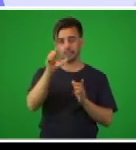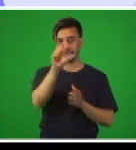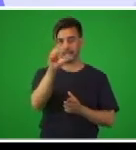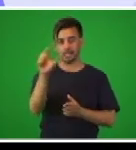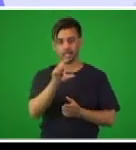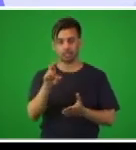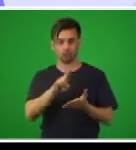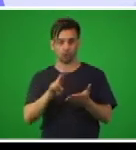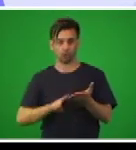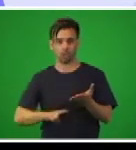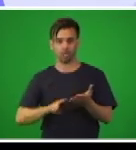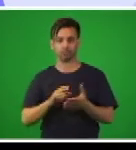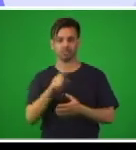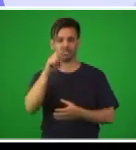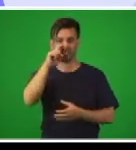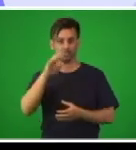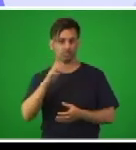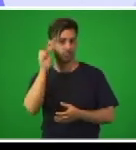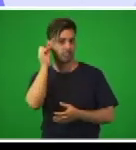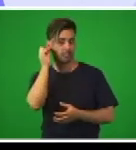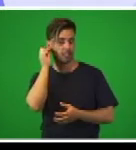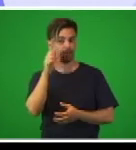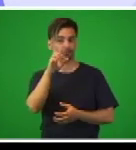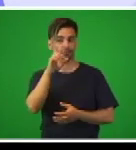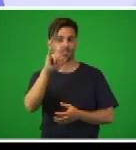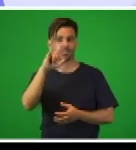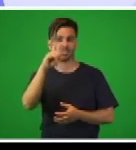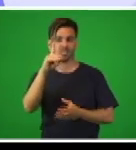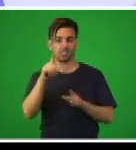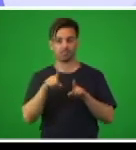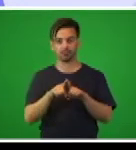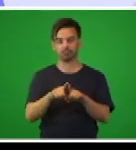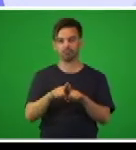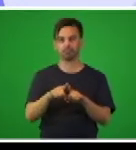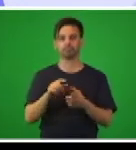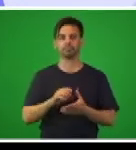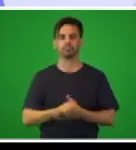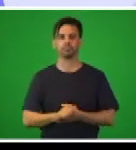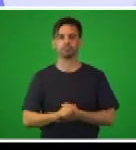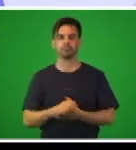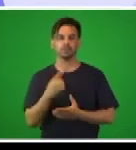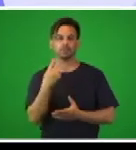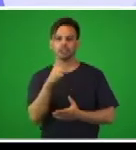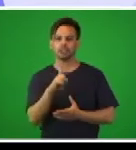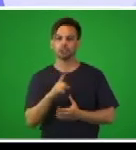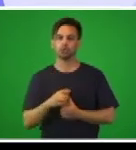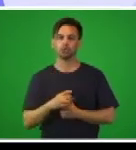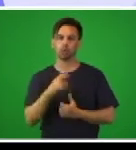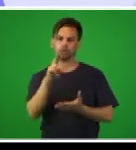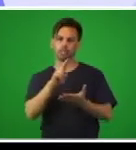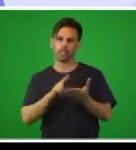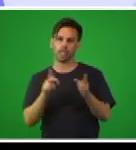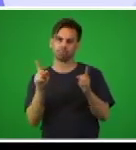fragmento de la lectura, pero sí le pedimos a ustedes que posteriormente puedan prepararse para que hagan una